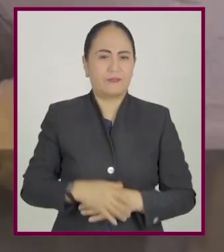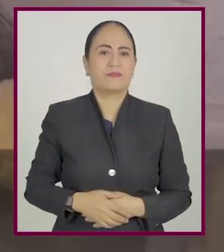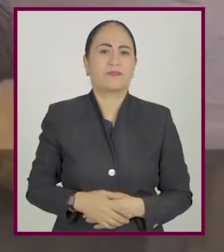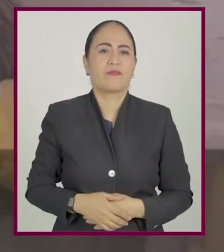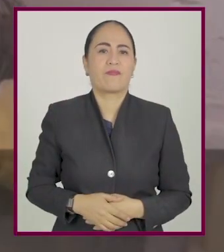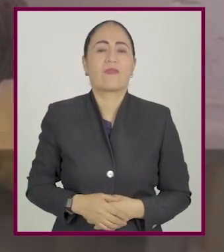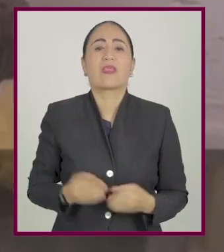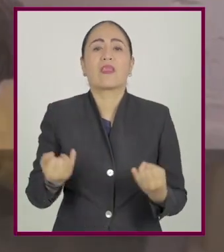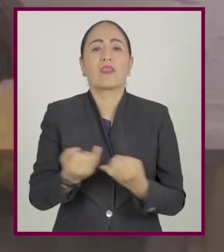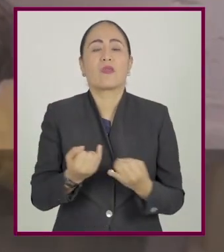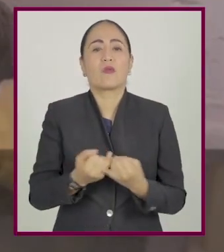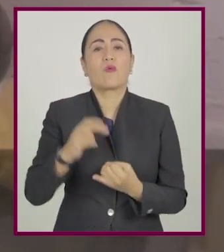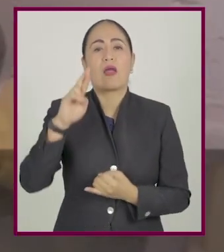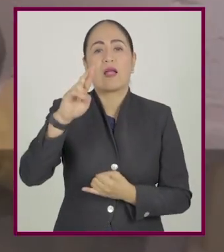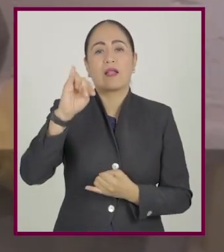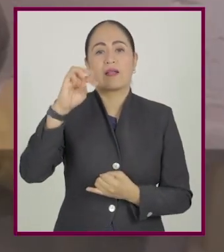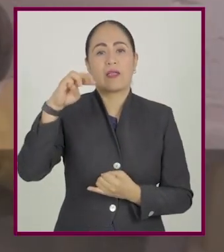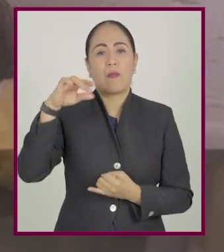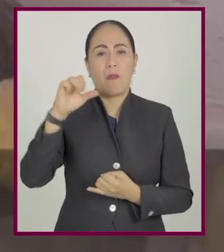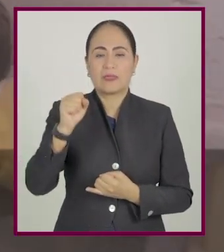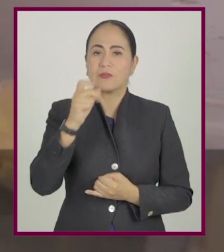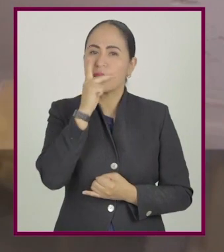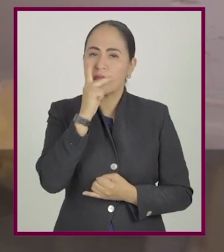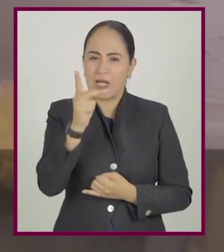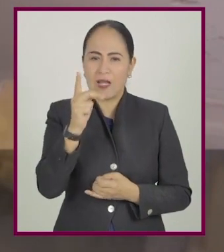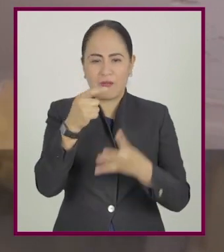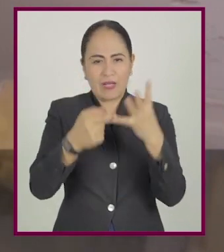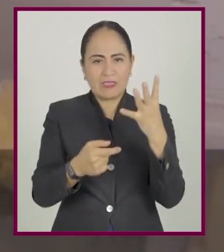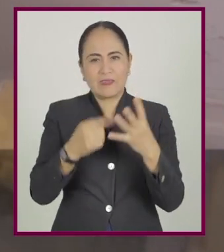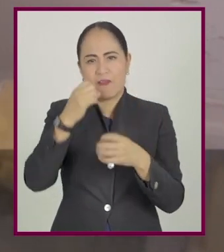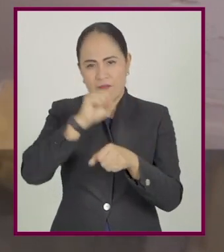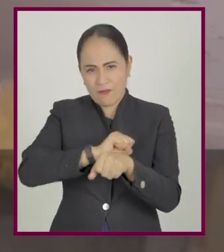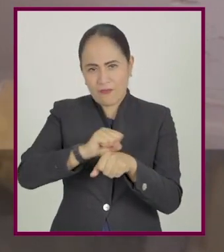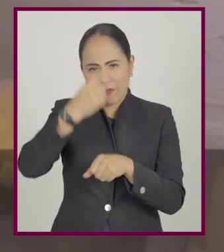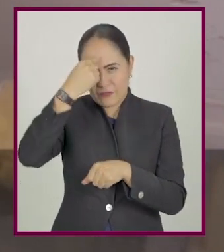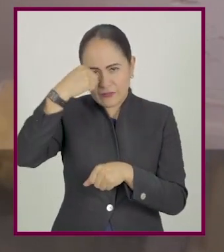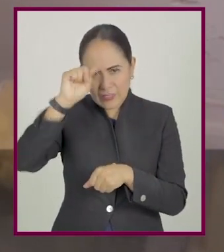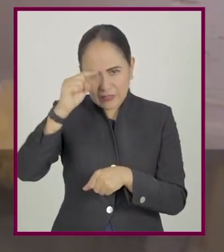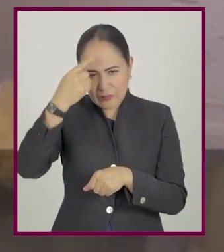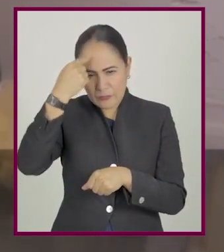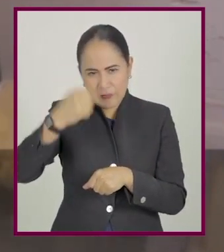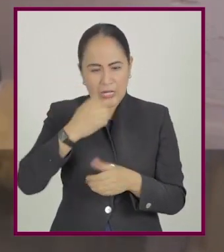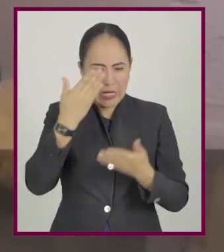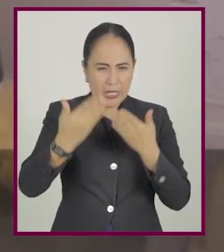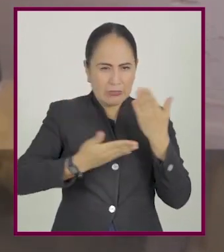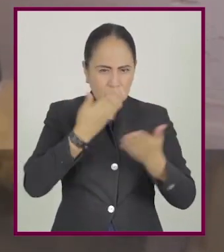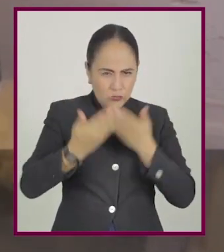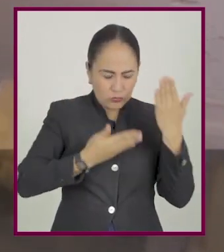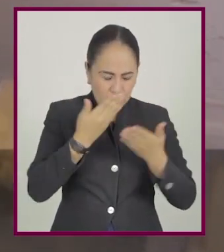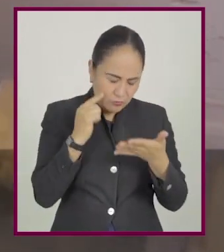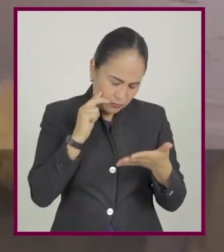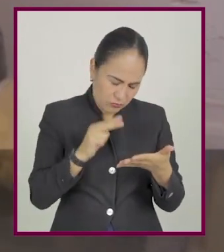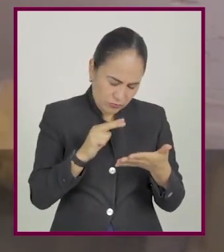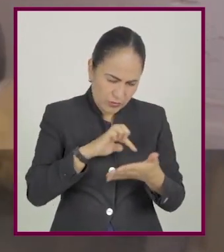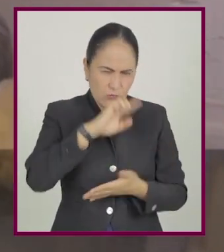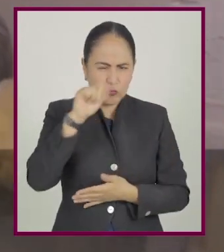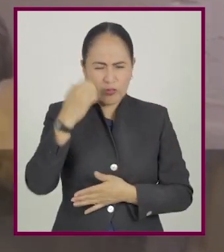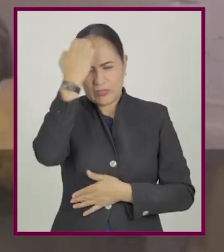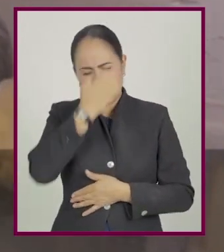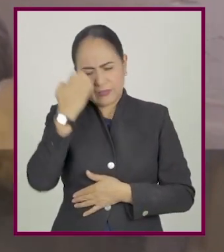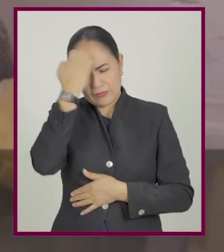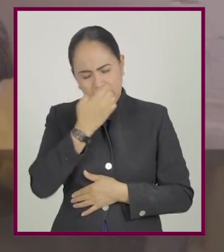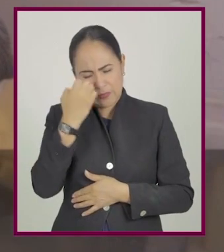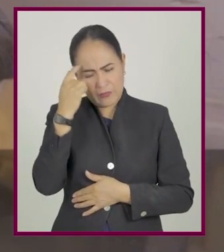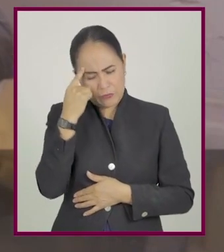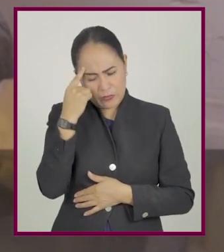Recomendamos crear rimas sencillas a partir de las palabras y clasificaciones que tengas que aprender para un examen. Así a la hora de la